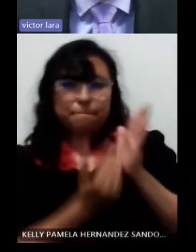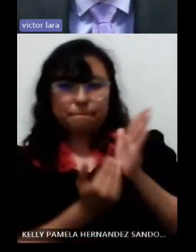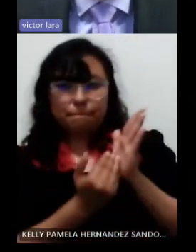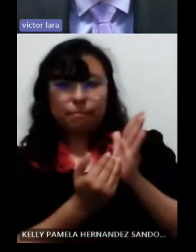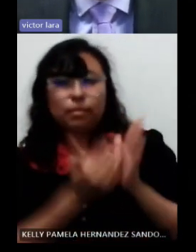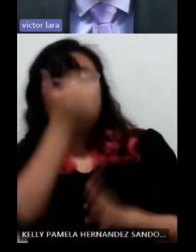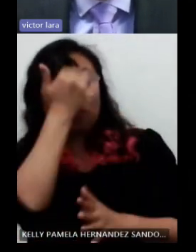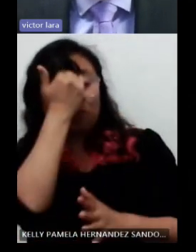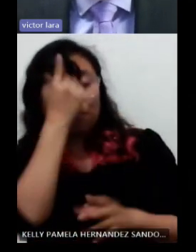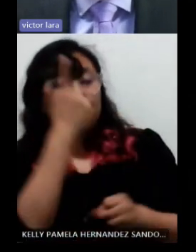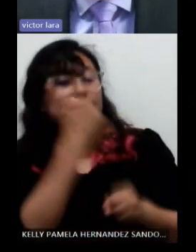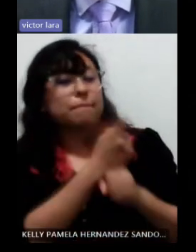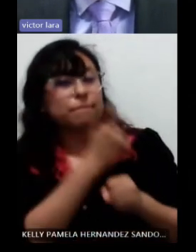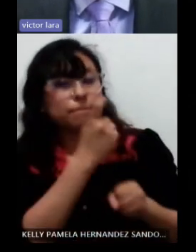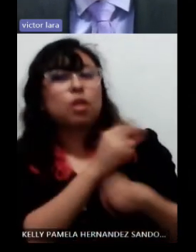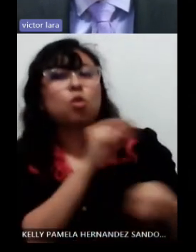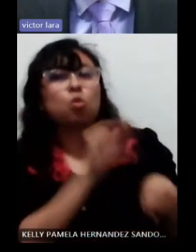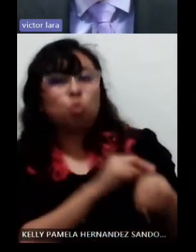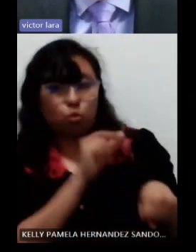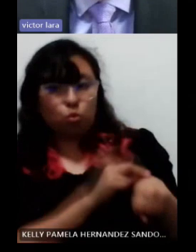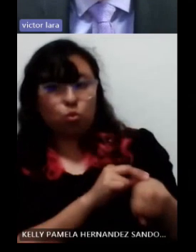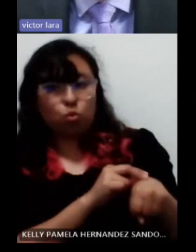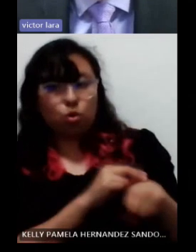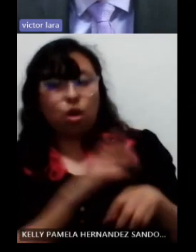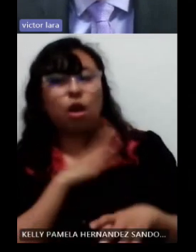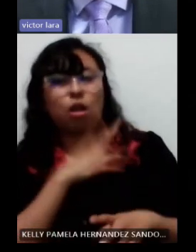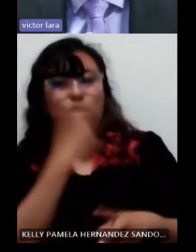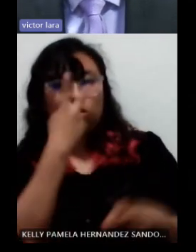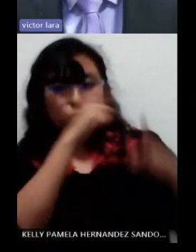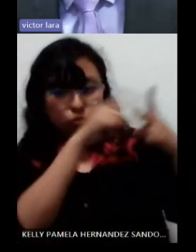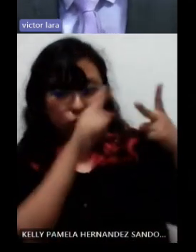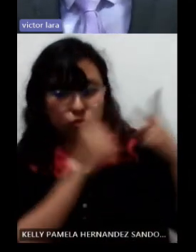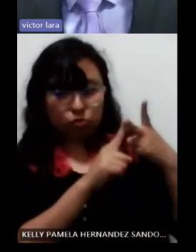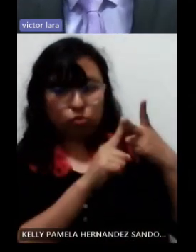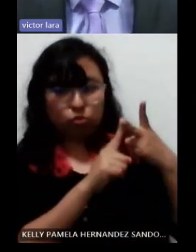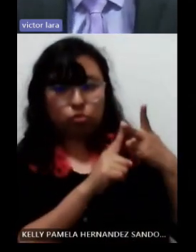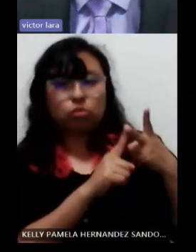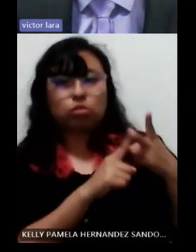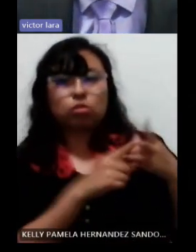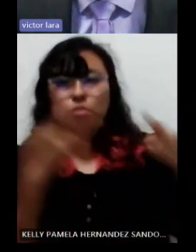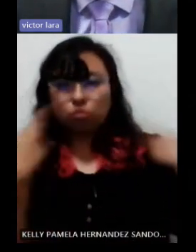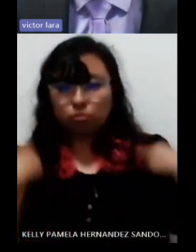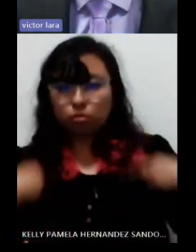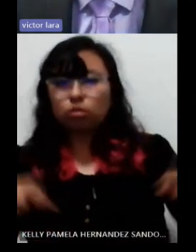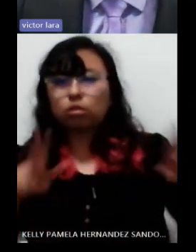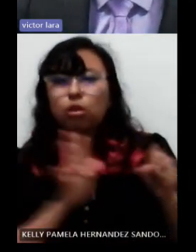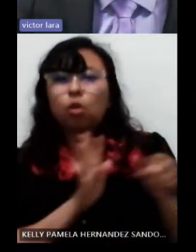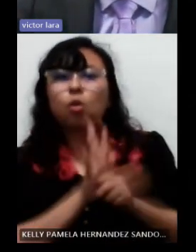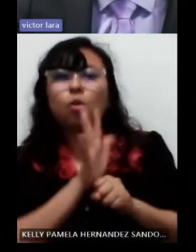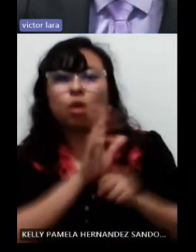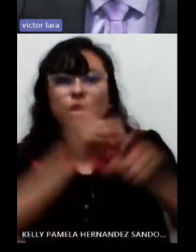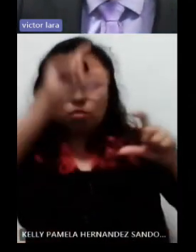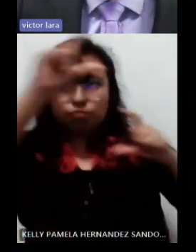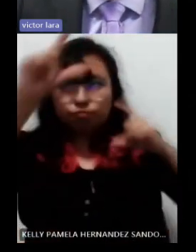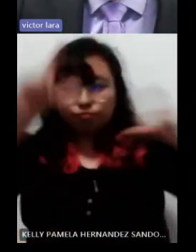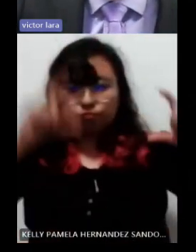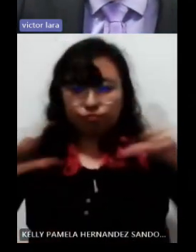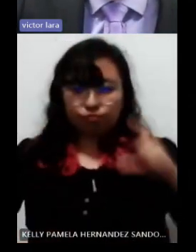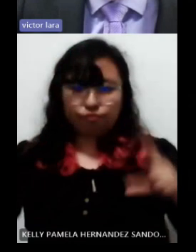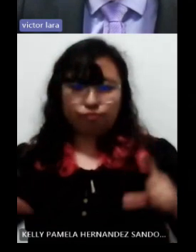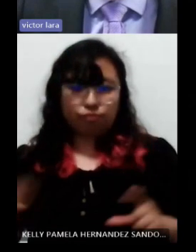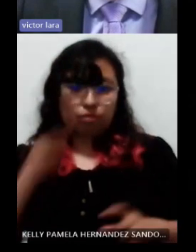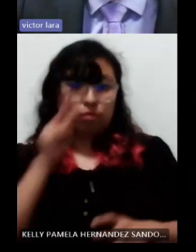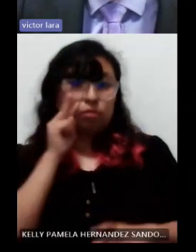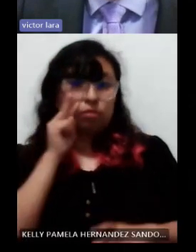valoración médica. Y hay dos opciones prácticamente y es lo que representa en esta gráfica de algoritmo que es